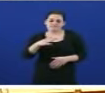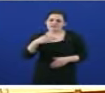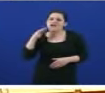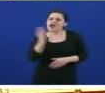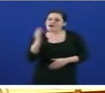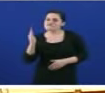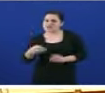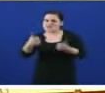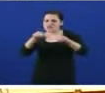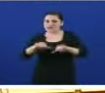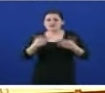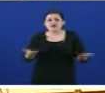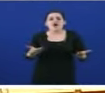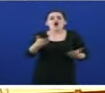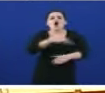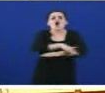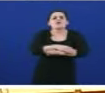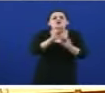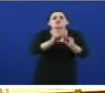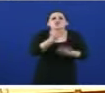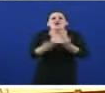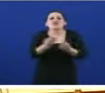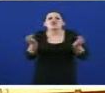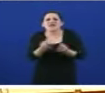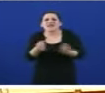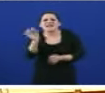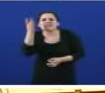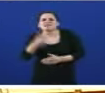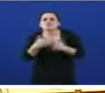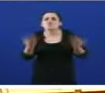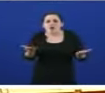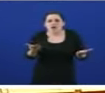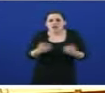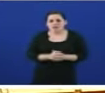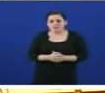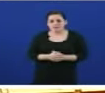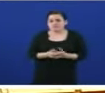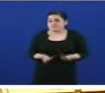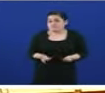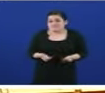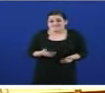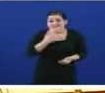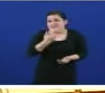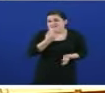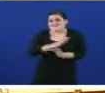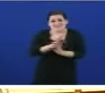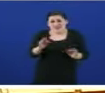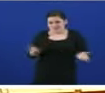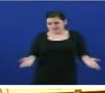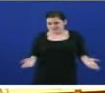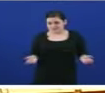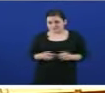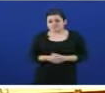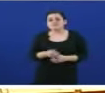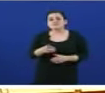fixo o seu goberno? Que iniciativas dignas de resaltar neste debate adoptou? Pois prácticamente ninguna. O